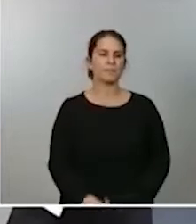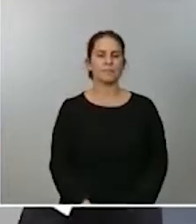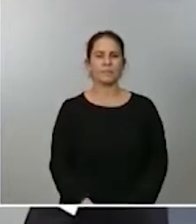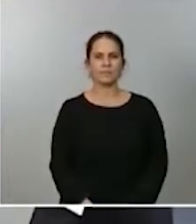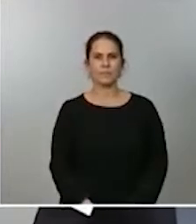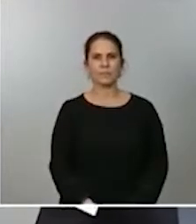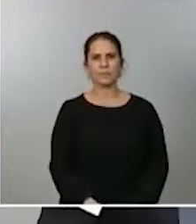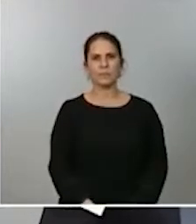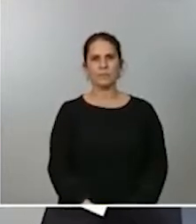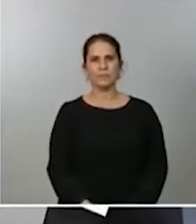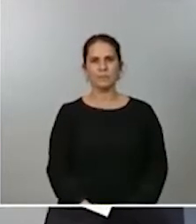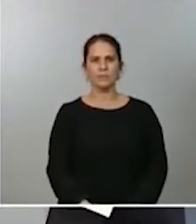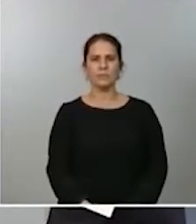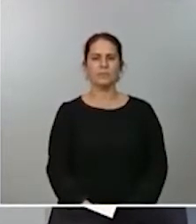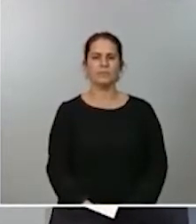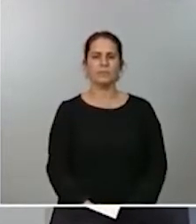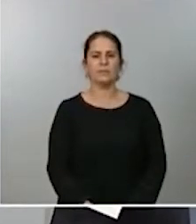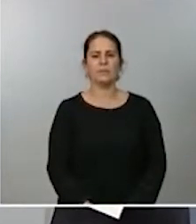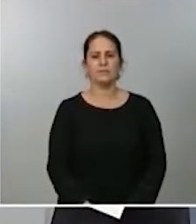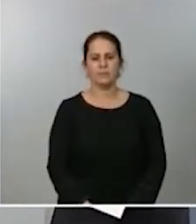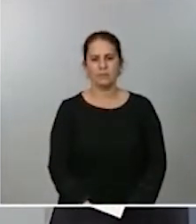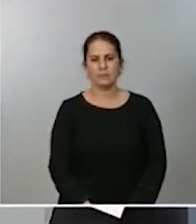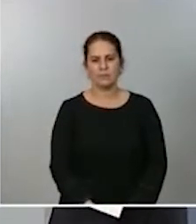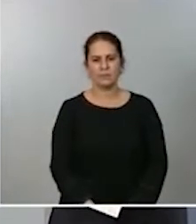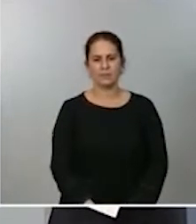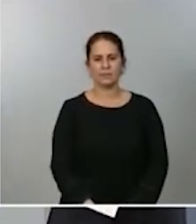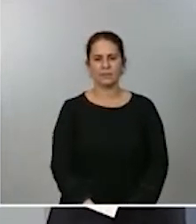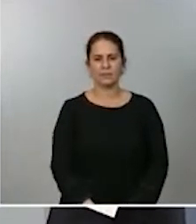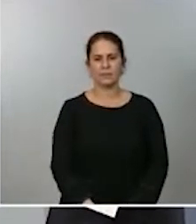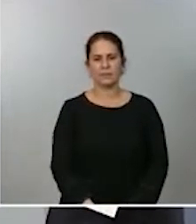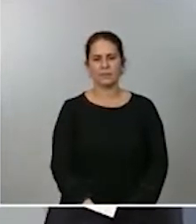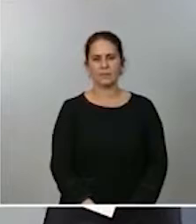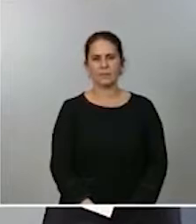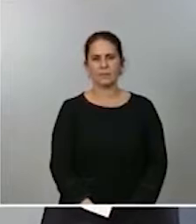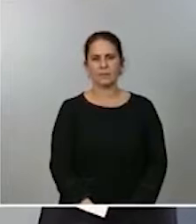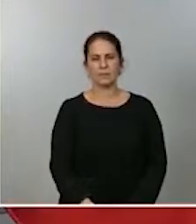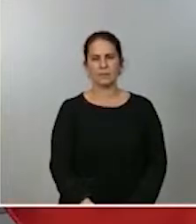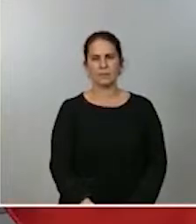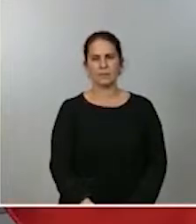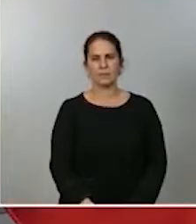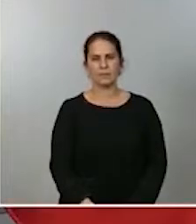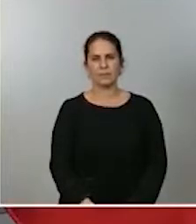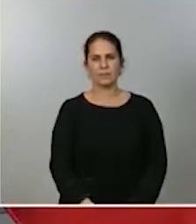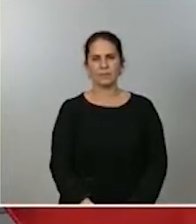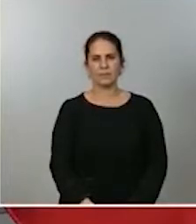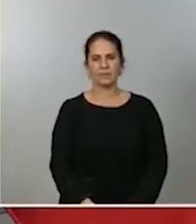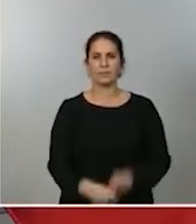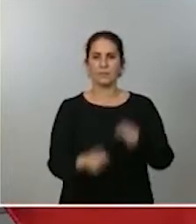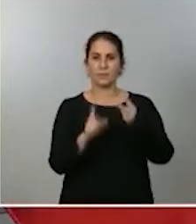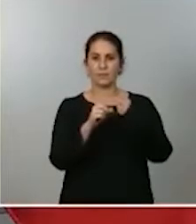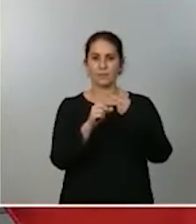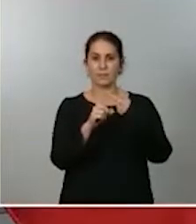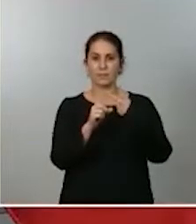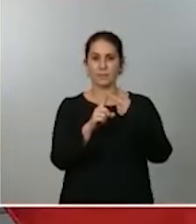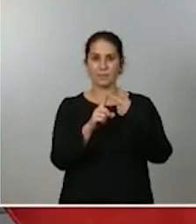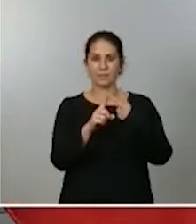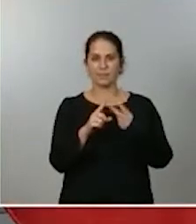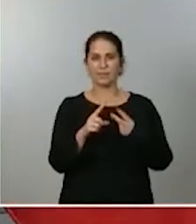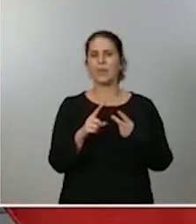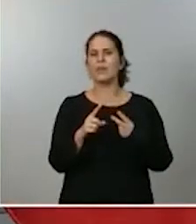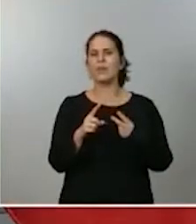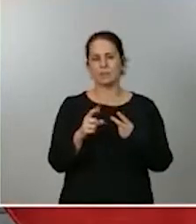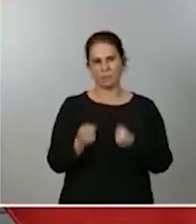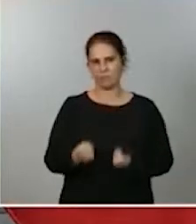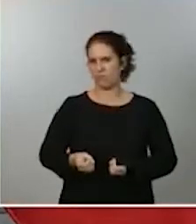relativa a la información que usted comentaba, quiero transmitir con absoluta claridad que este Gobierno ha sido conocedor